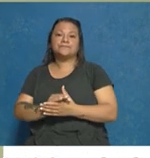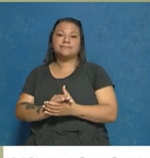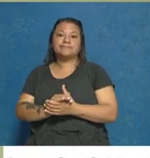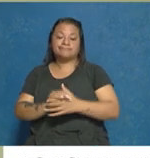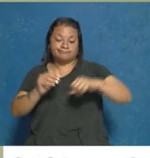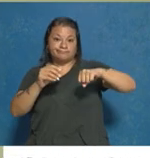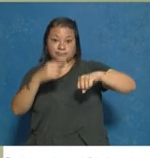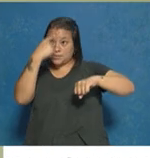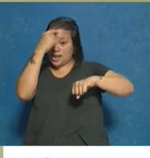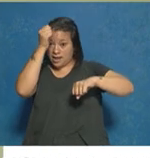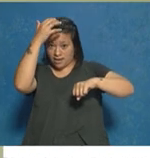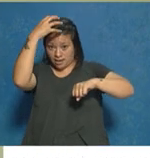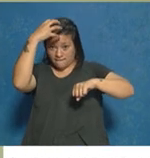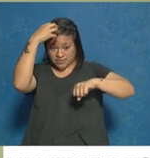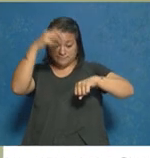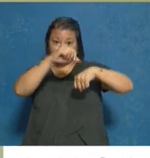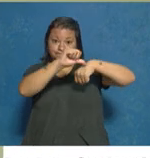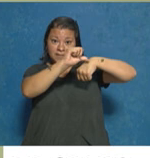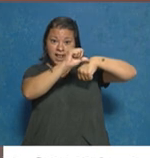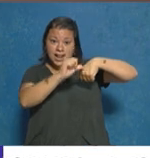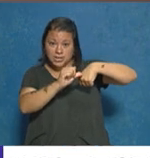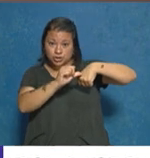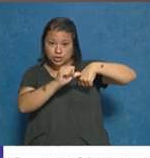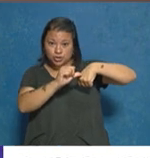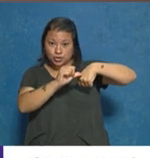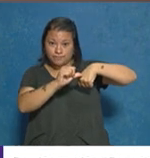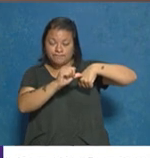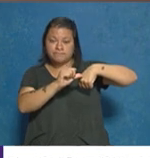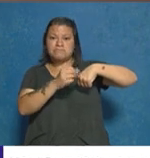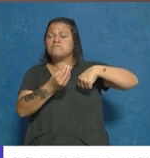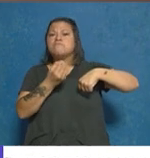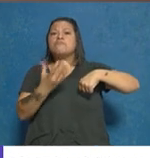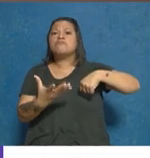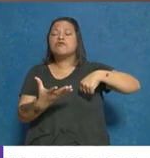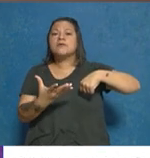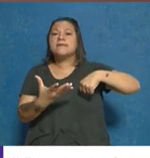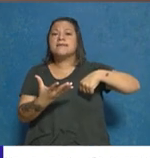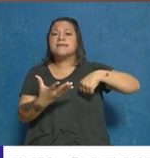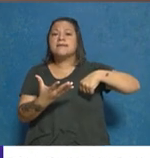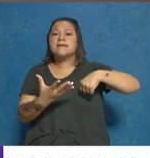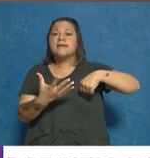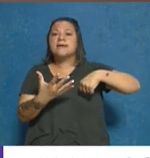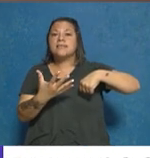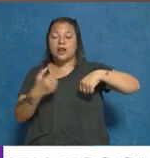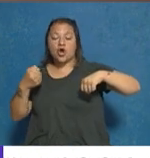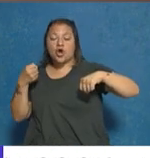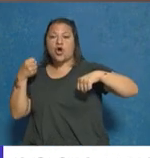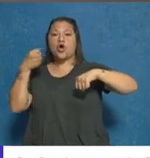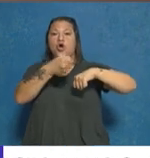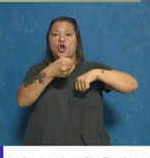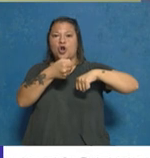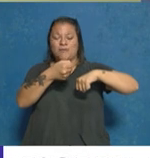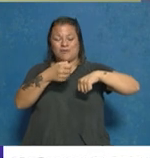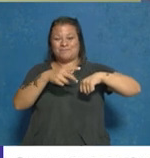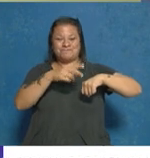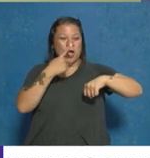lesión que produjo, justamente, que se produjo, fue a raíz del golpe que tuvo Amieva en